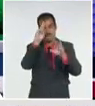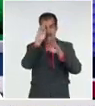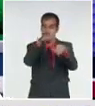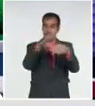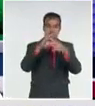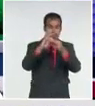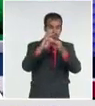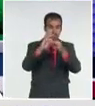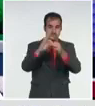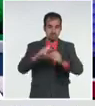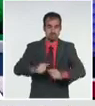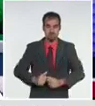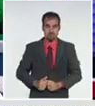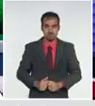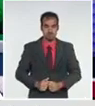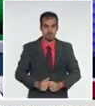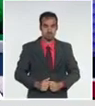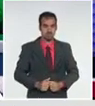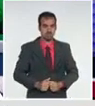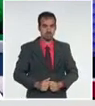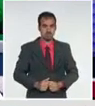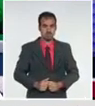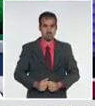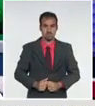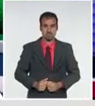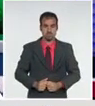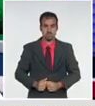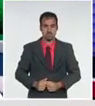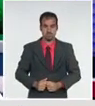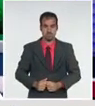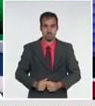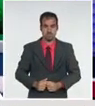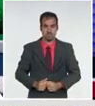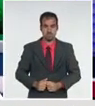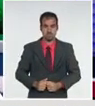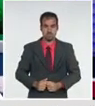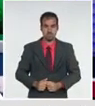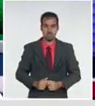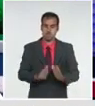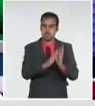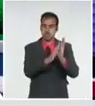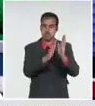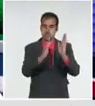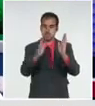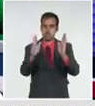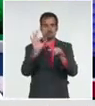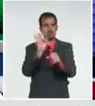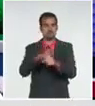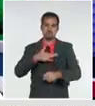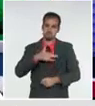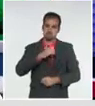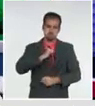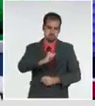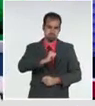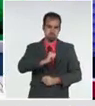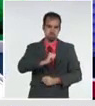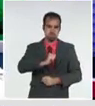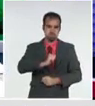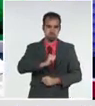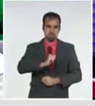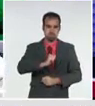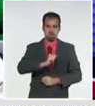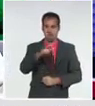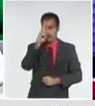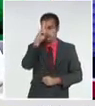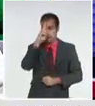intensiva y en un momento determinado hace una parada cardíaca en asistoria, de la cual no fue posible